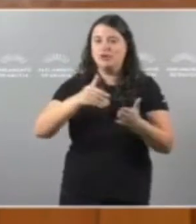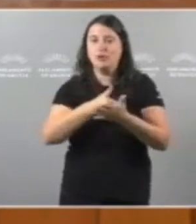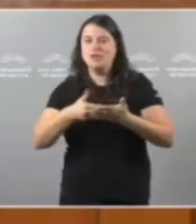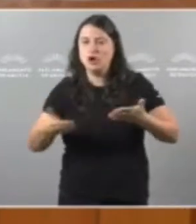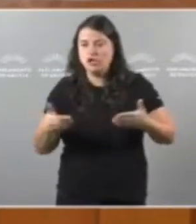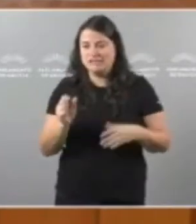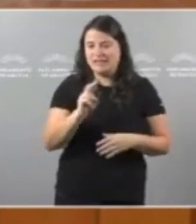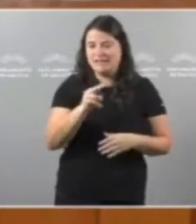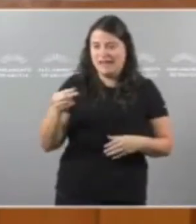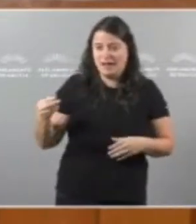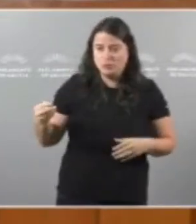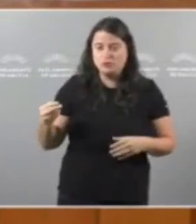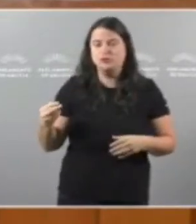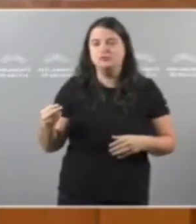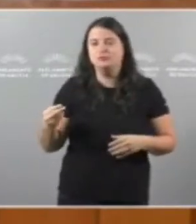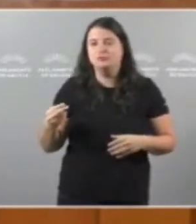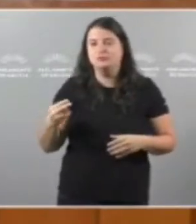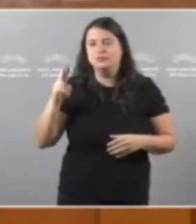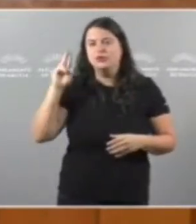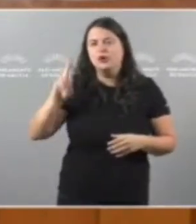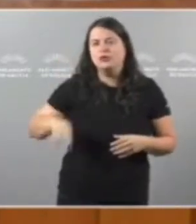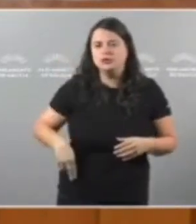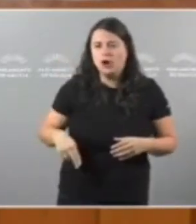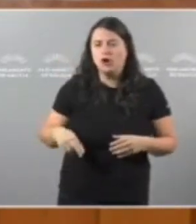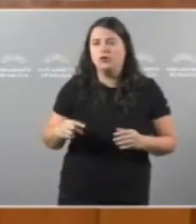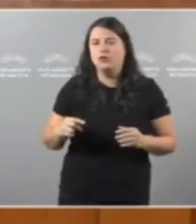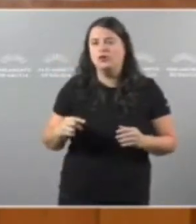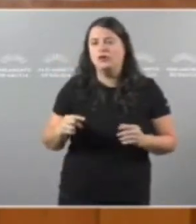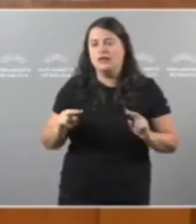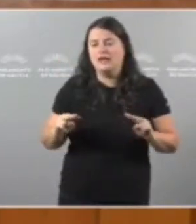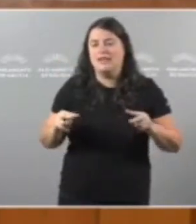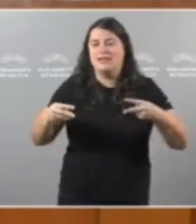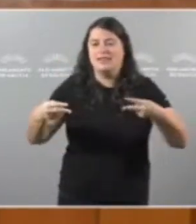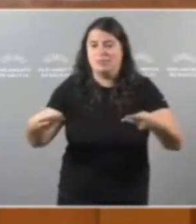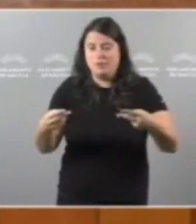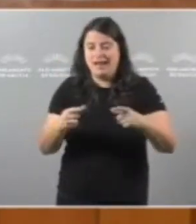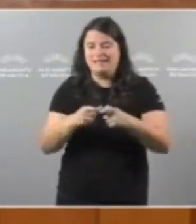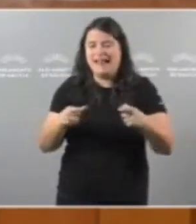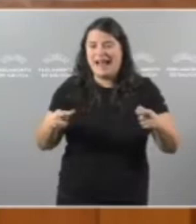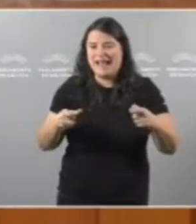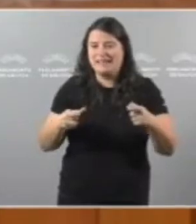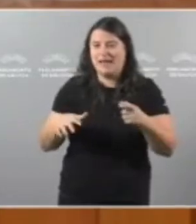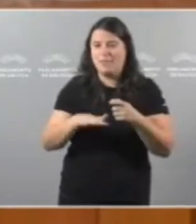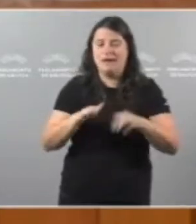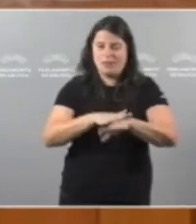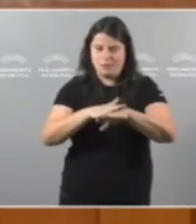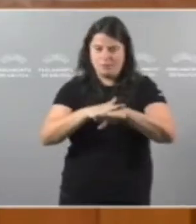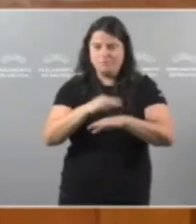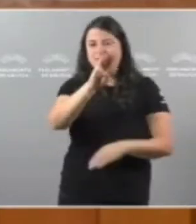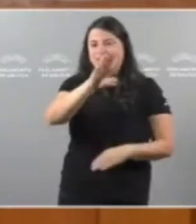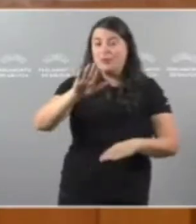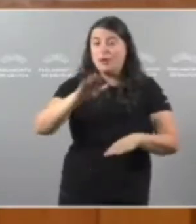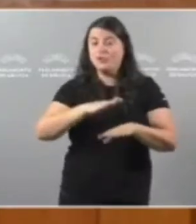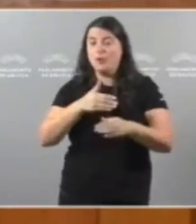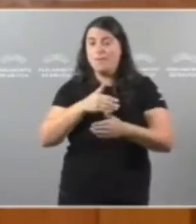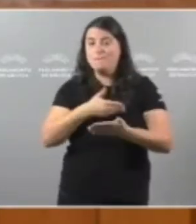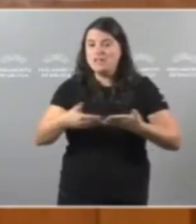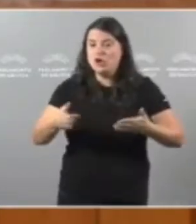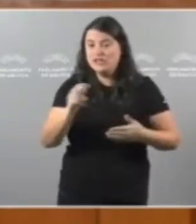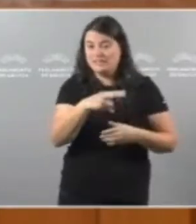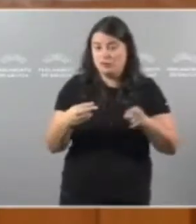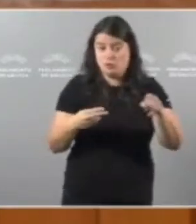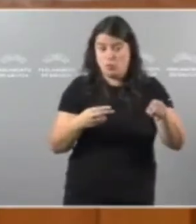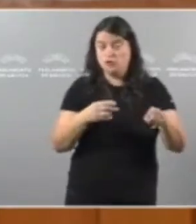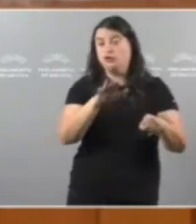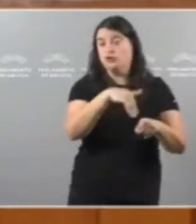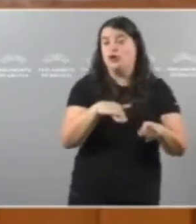de euros Son devolverle a tarxeta básica Perdón, 34 millóns de euros Que vostedes lle dan